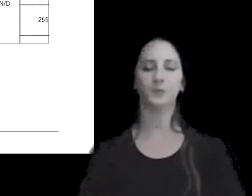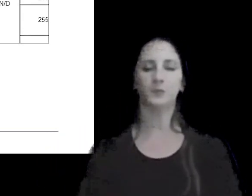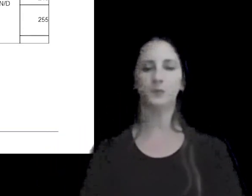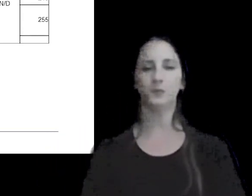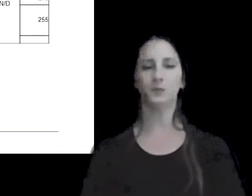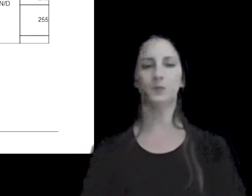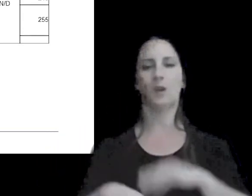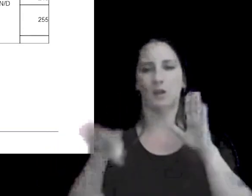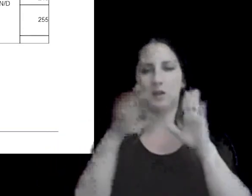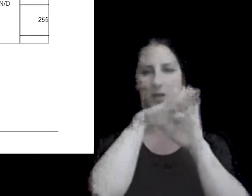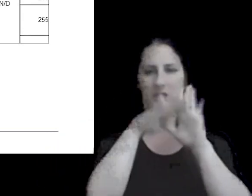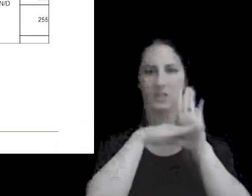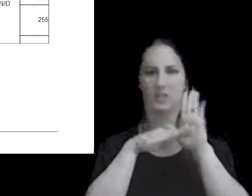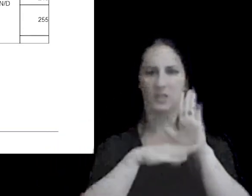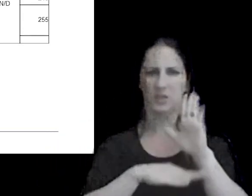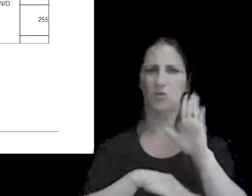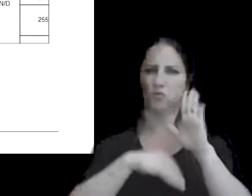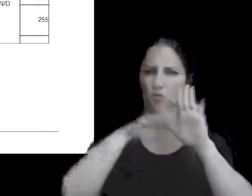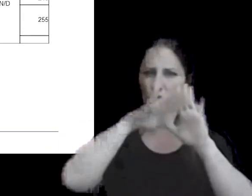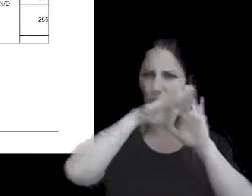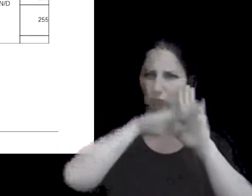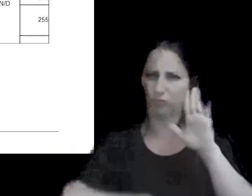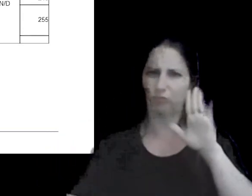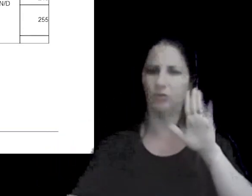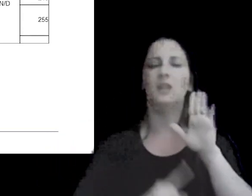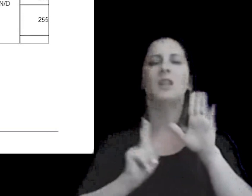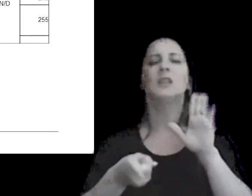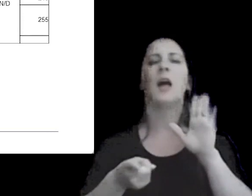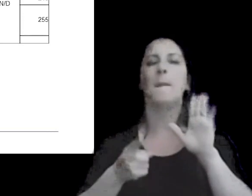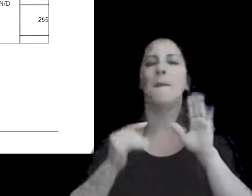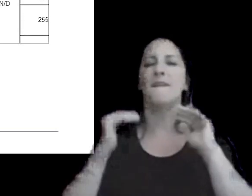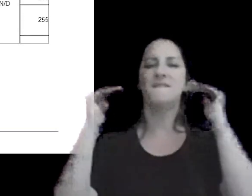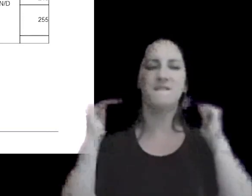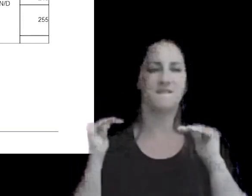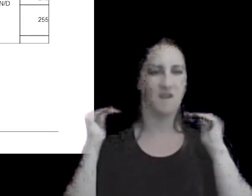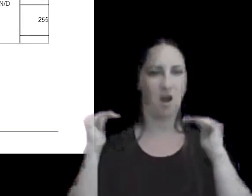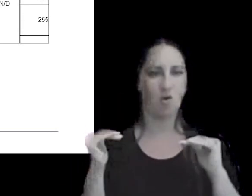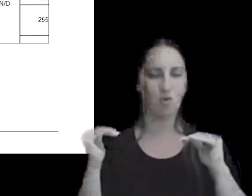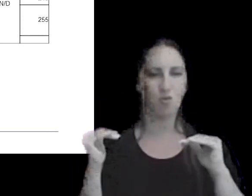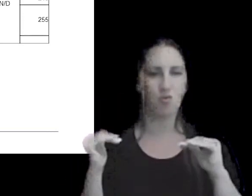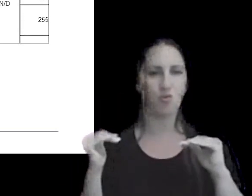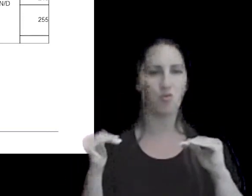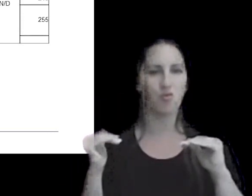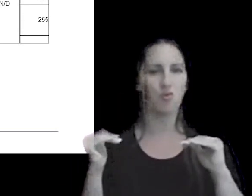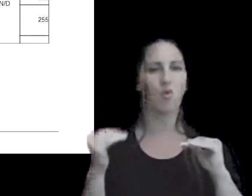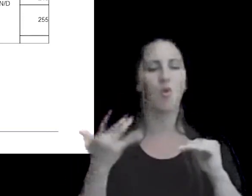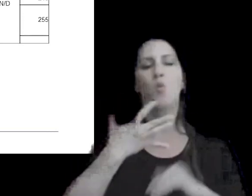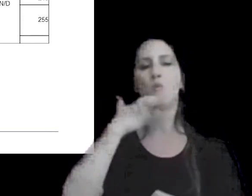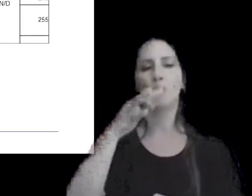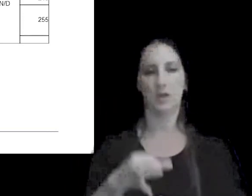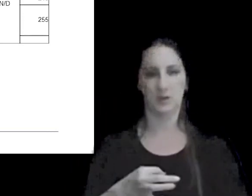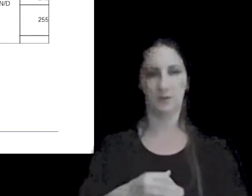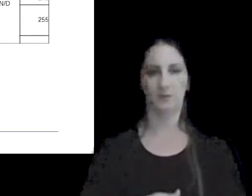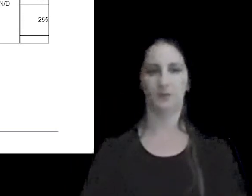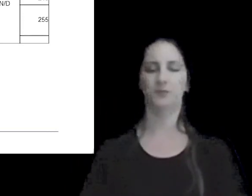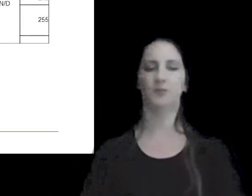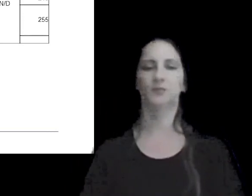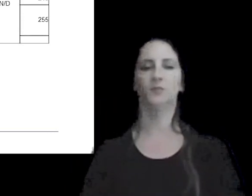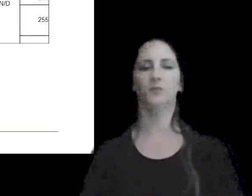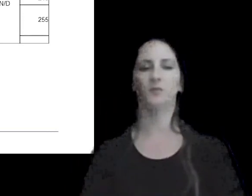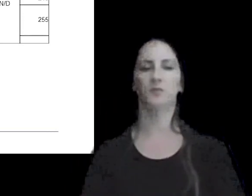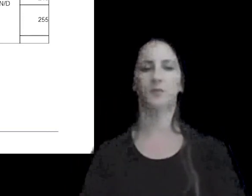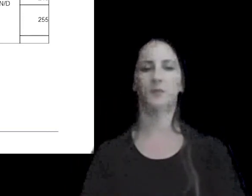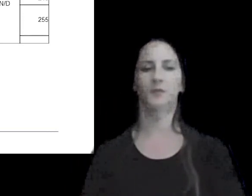requisitos más extensos y con umbrales más bajos en materia de cumplimiento que